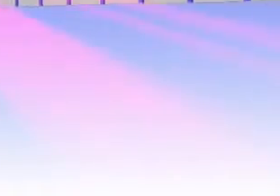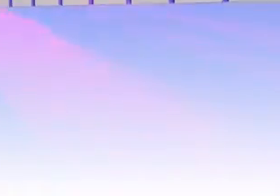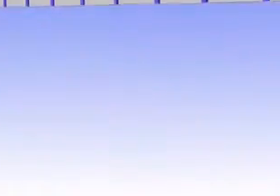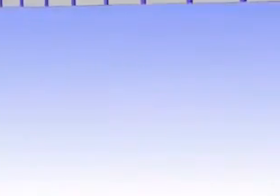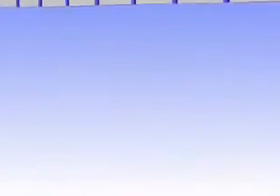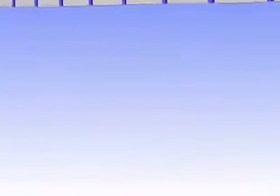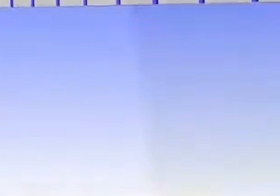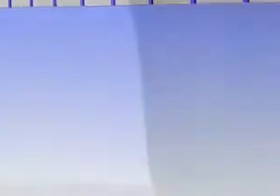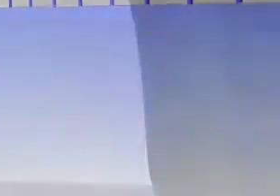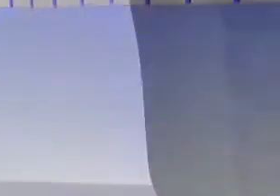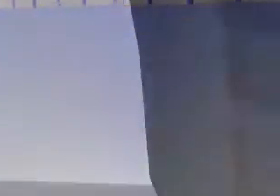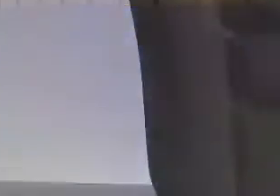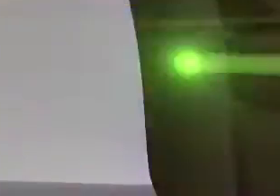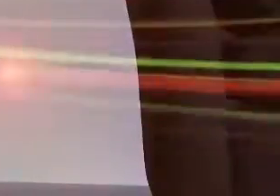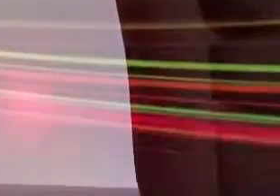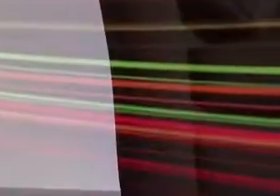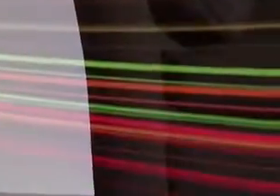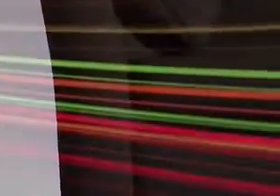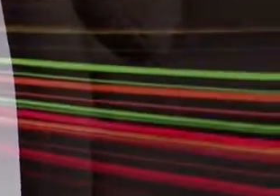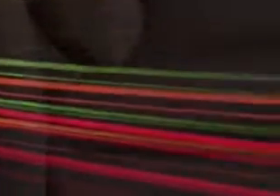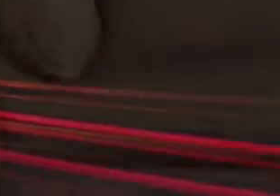Gracias por ver el video.